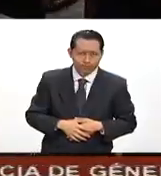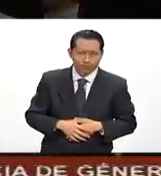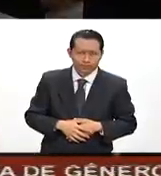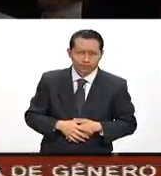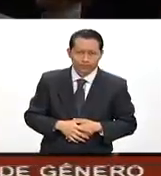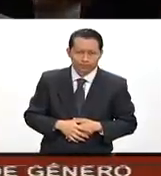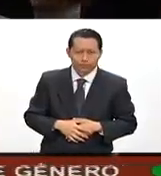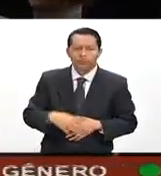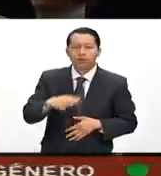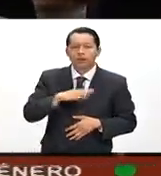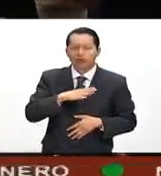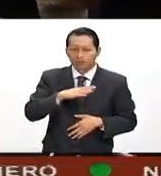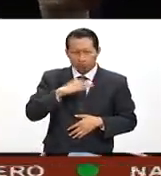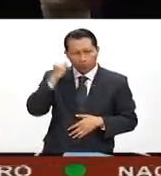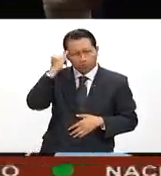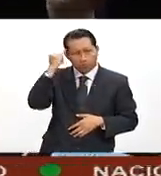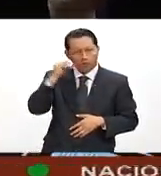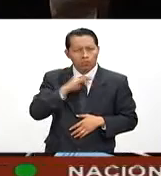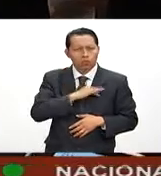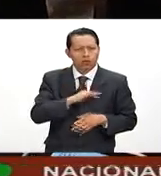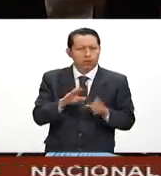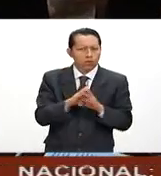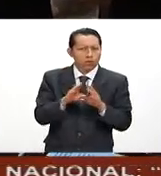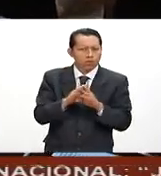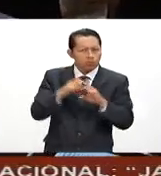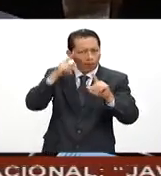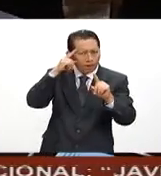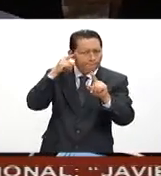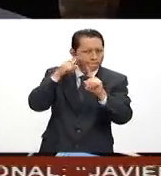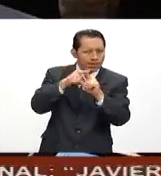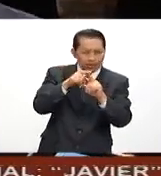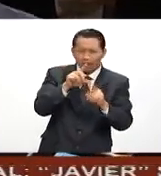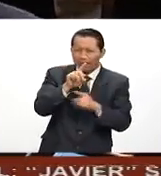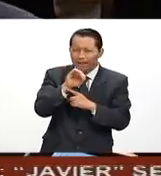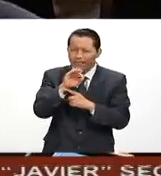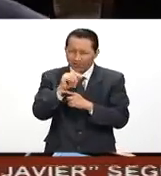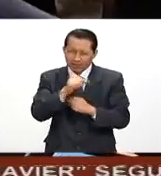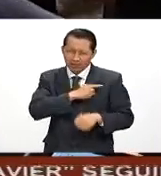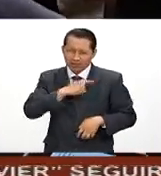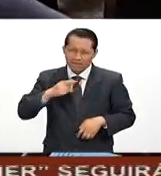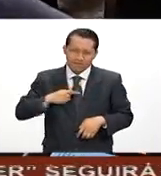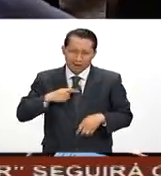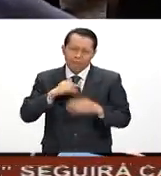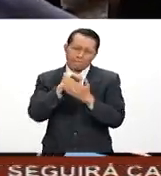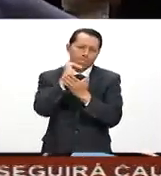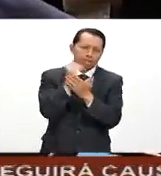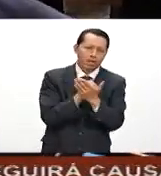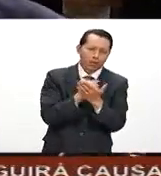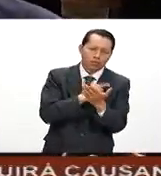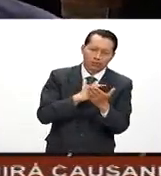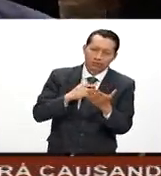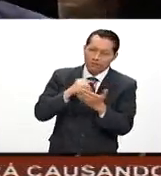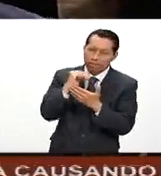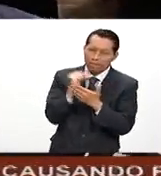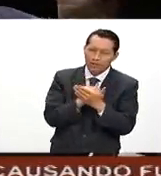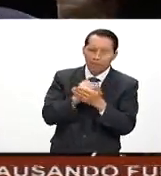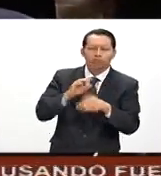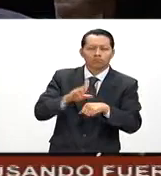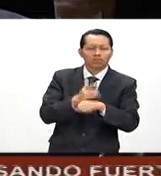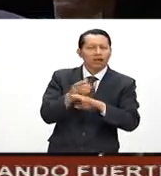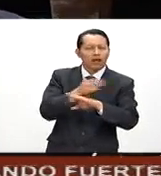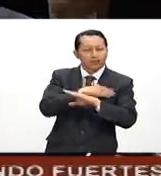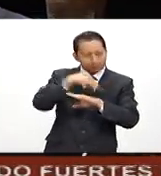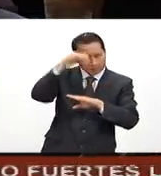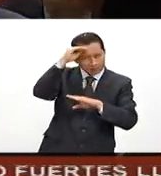Tenemos la expectativa de cerrar con una meta de déficit menor a la que habíamos proyectado